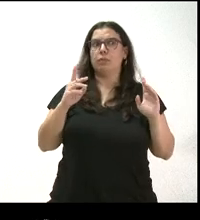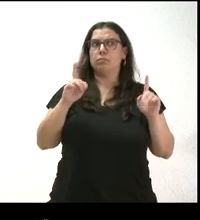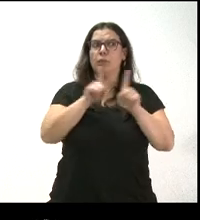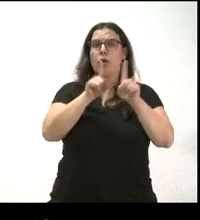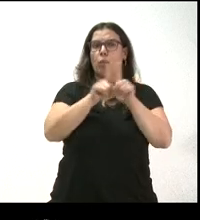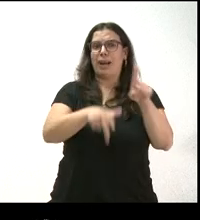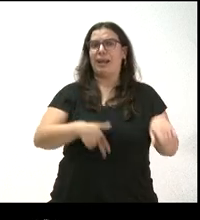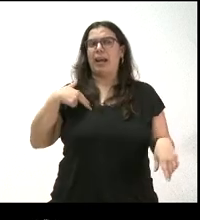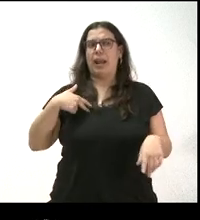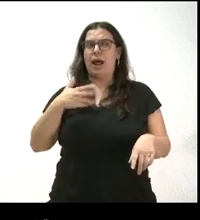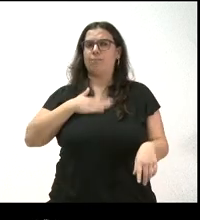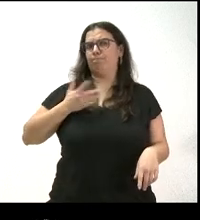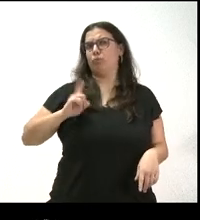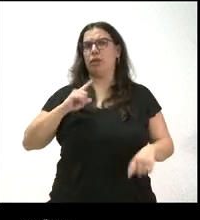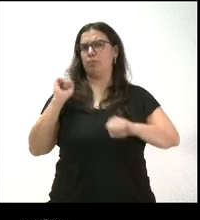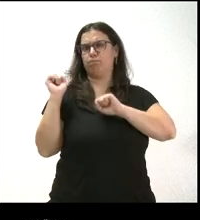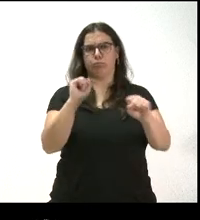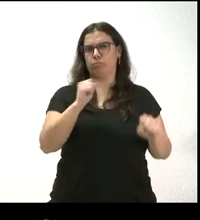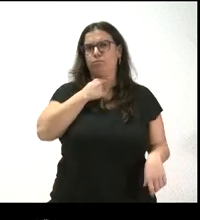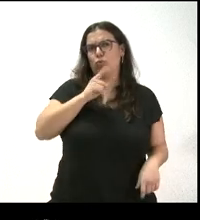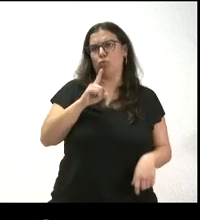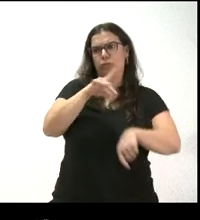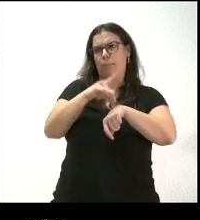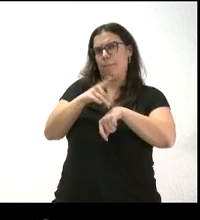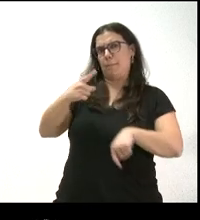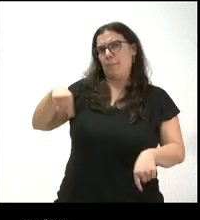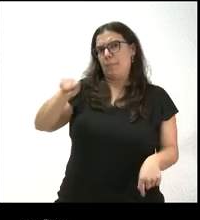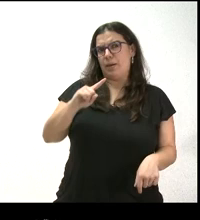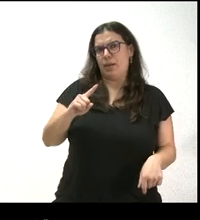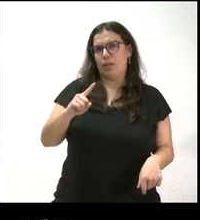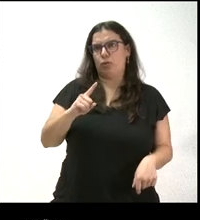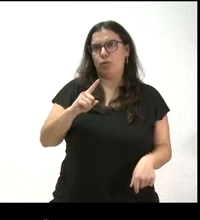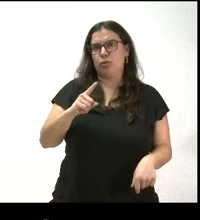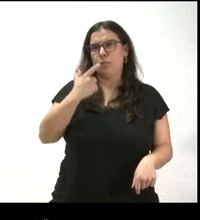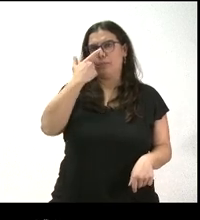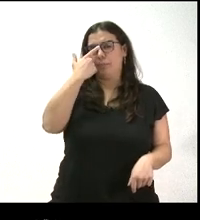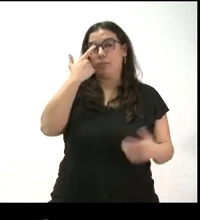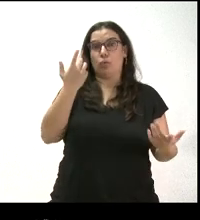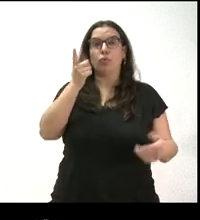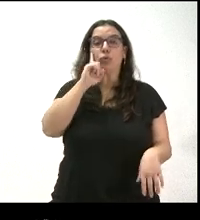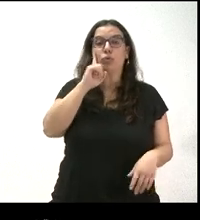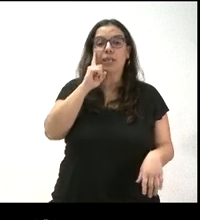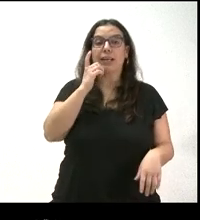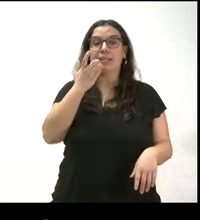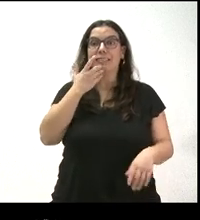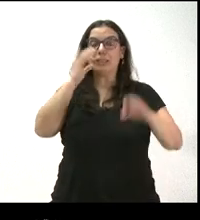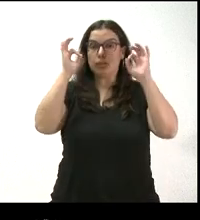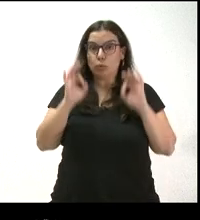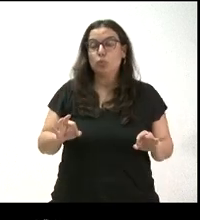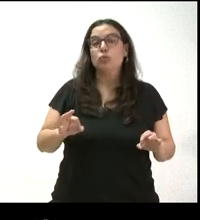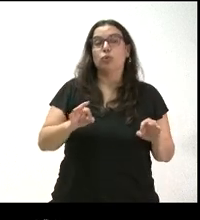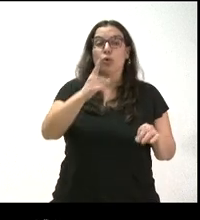generalizado entre los médicos ante esta circunstancia. Entonces, no sé si ese hecho concreto, si van a